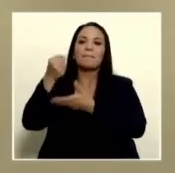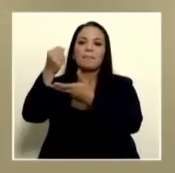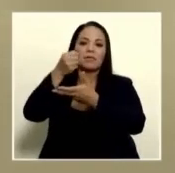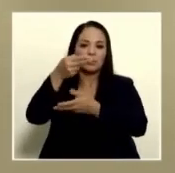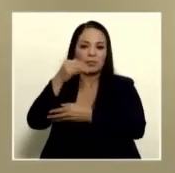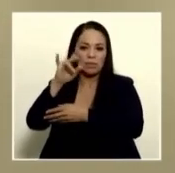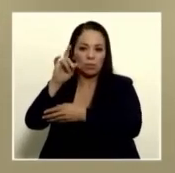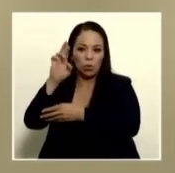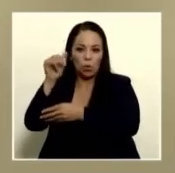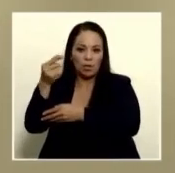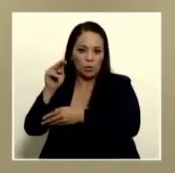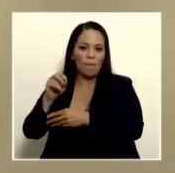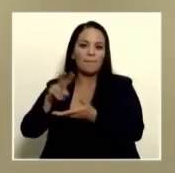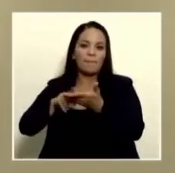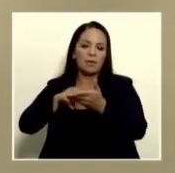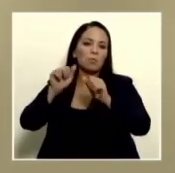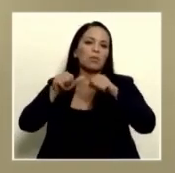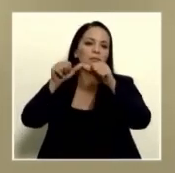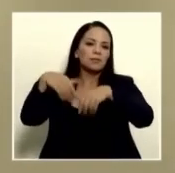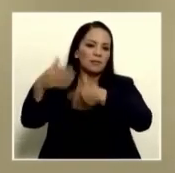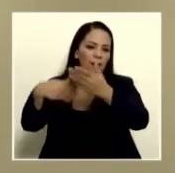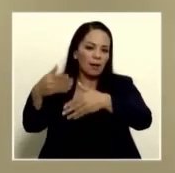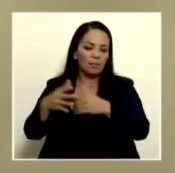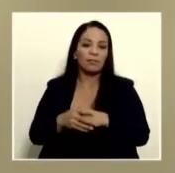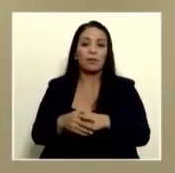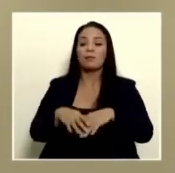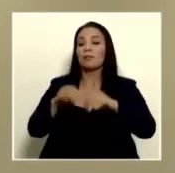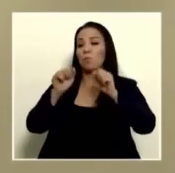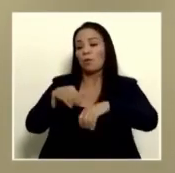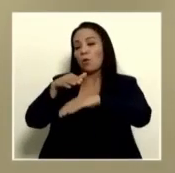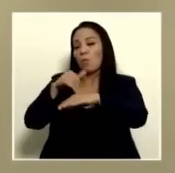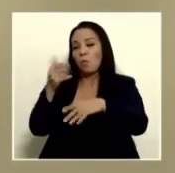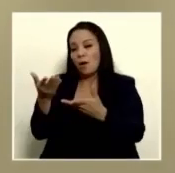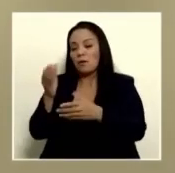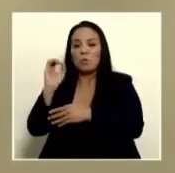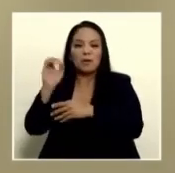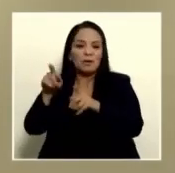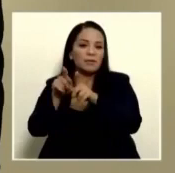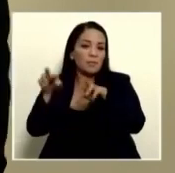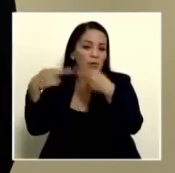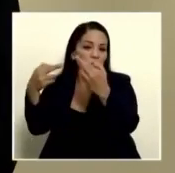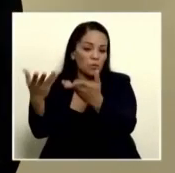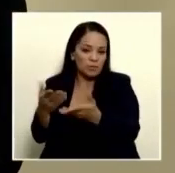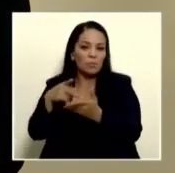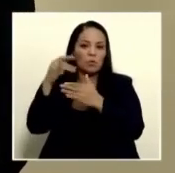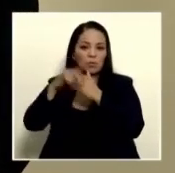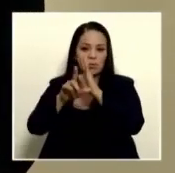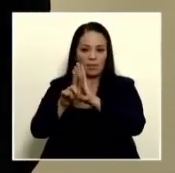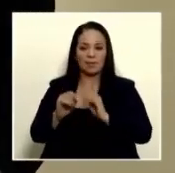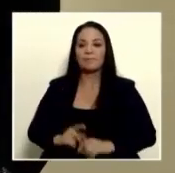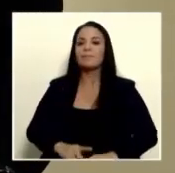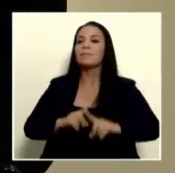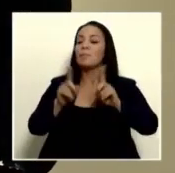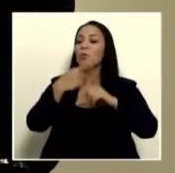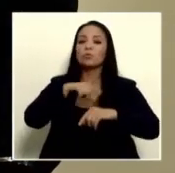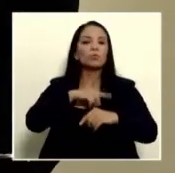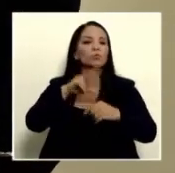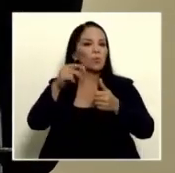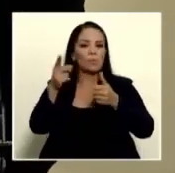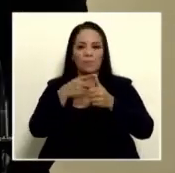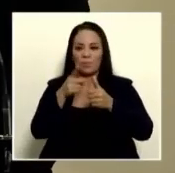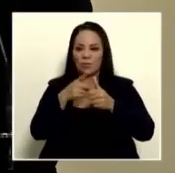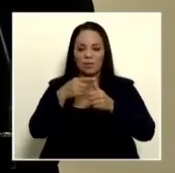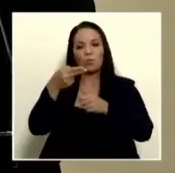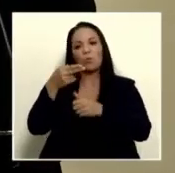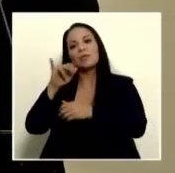en hidrógeno verde puede seguir adelante inclusive se puede convocar en ordinarias también el proyecto de ley lo que no estamos es priorizando